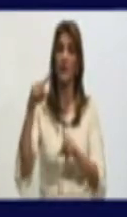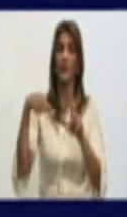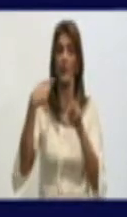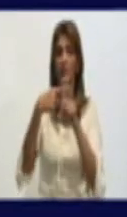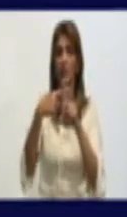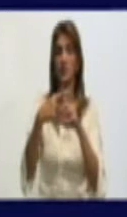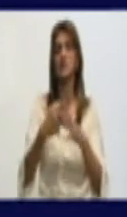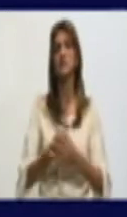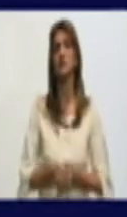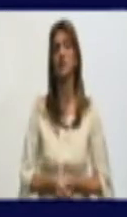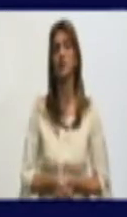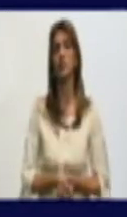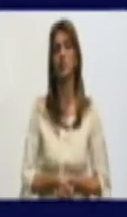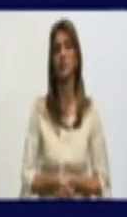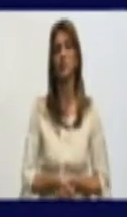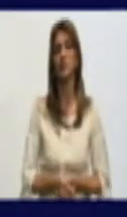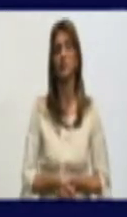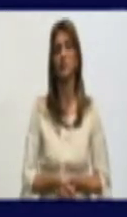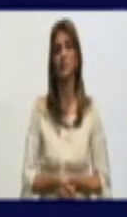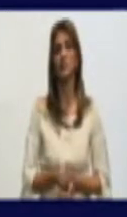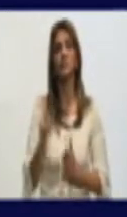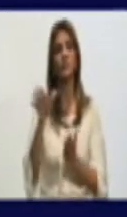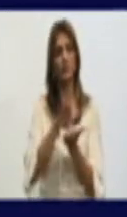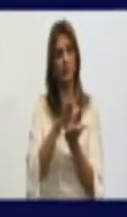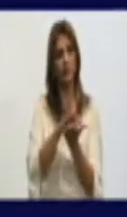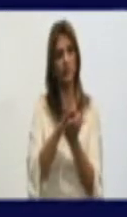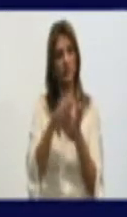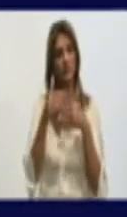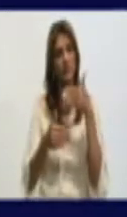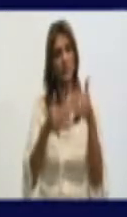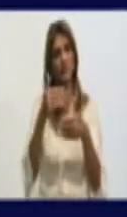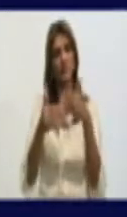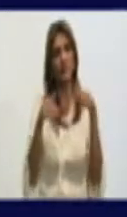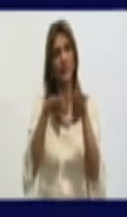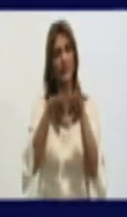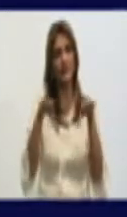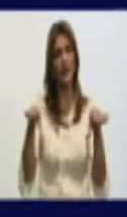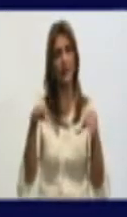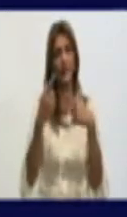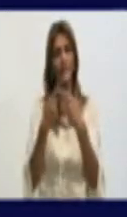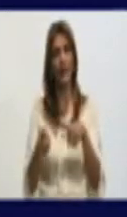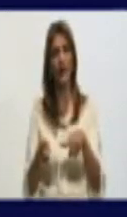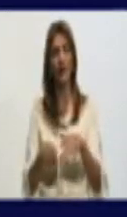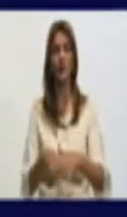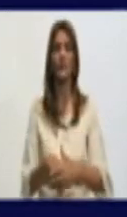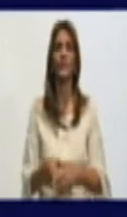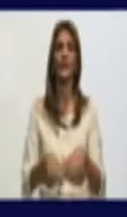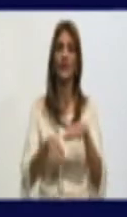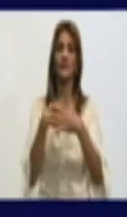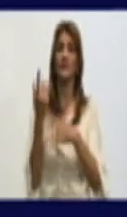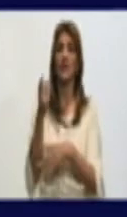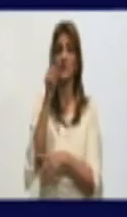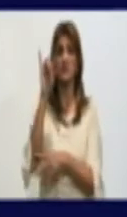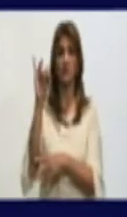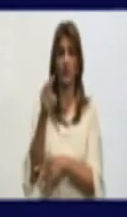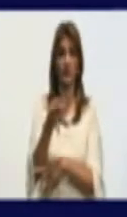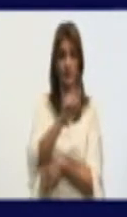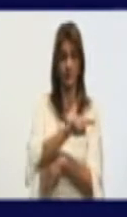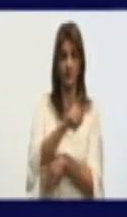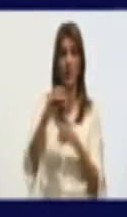intensiva de pacientes confirmados, permanece evolucionando estable, pero el día 19, en horas de la madrugada,